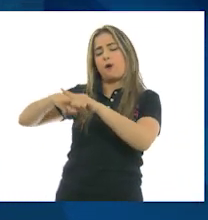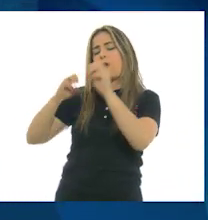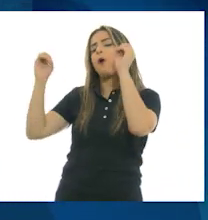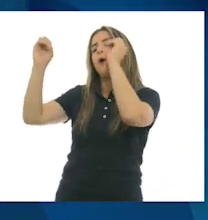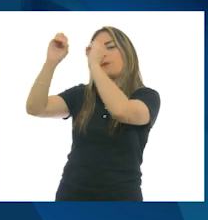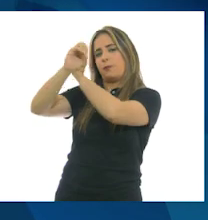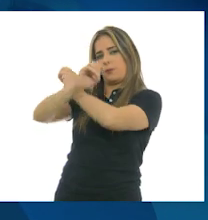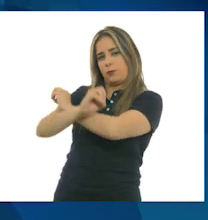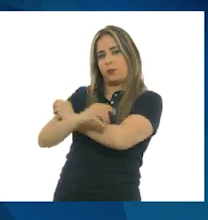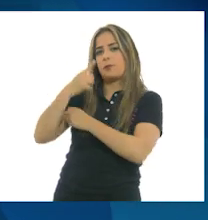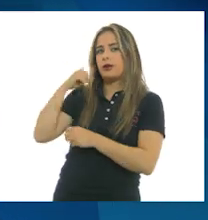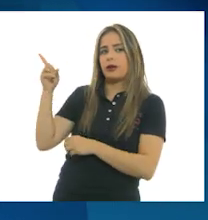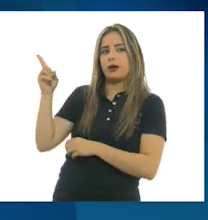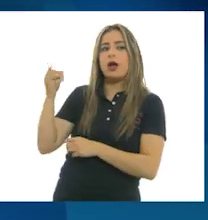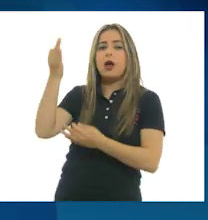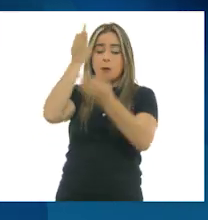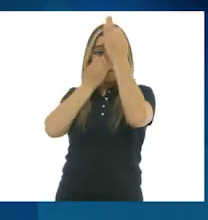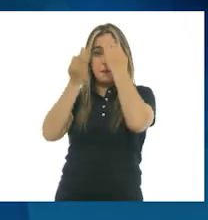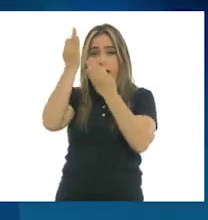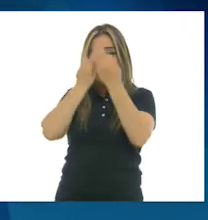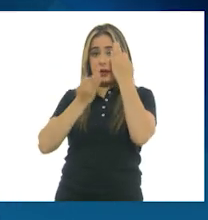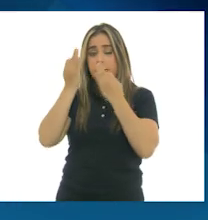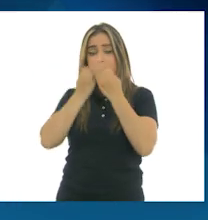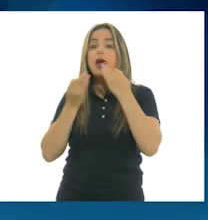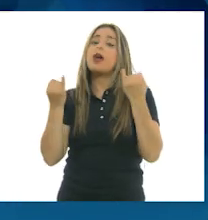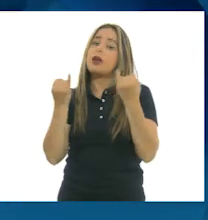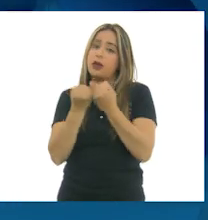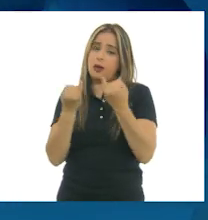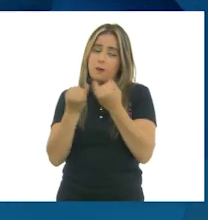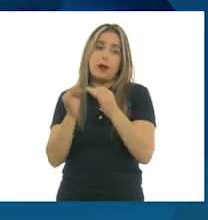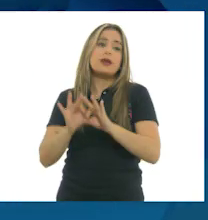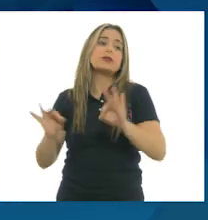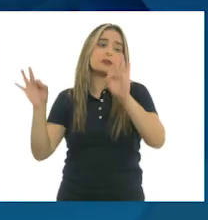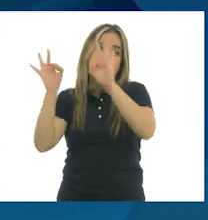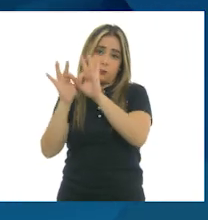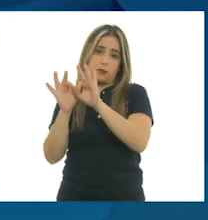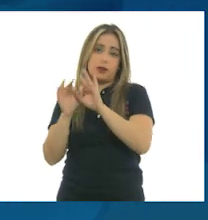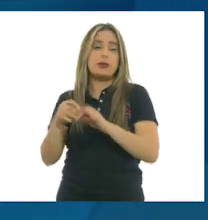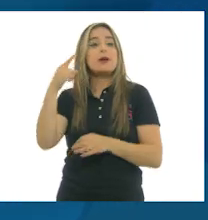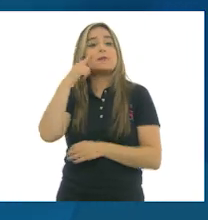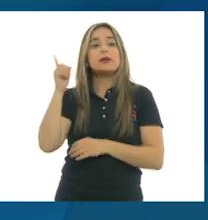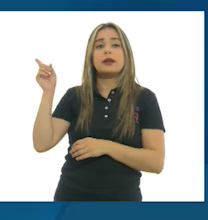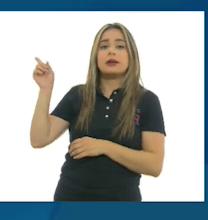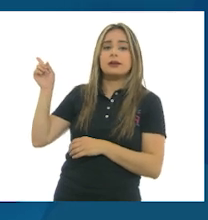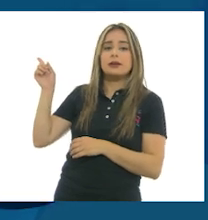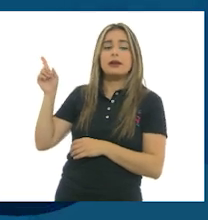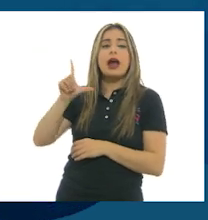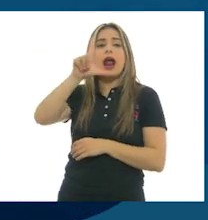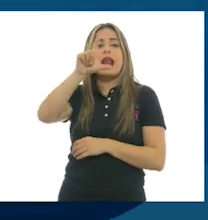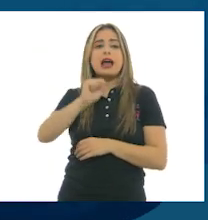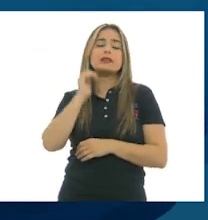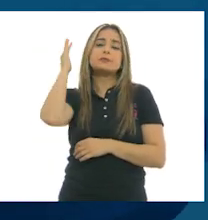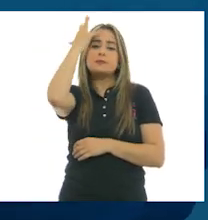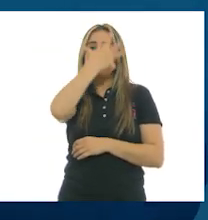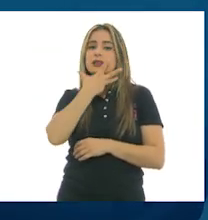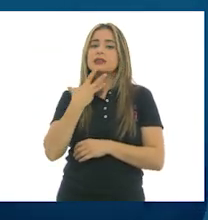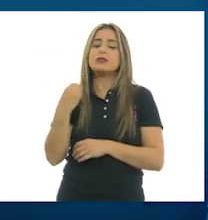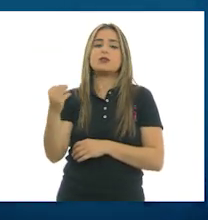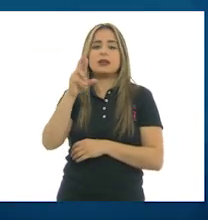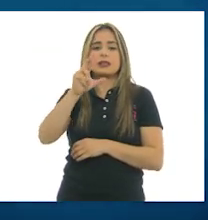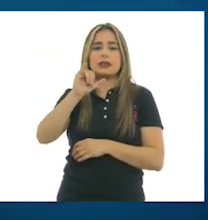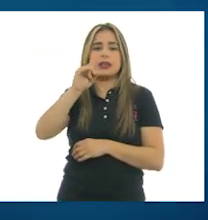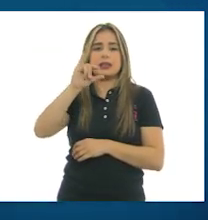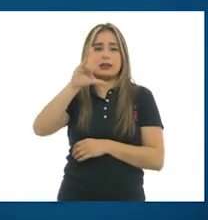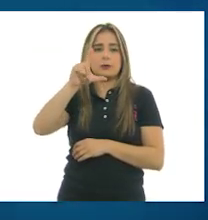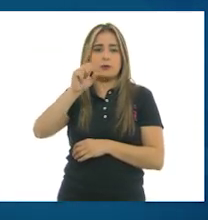es. También aquí su maquillaje es muy importante. Exacto, exacto. Esta es una imagen de las preciosas ridículas. Las preciosas